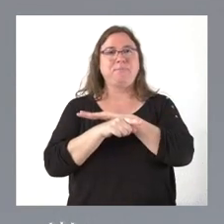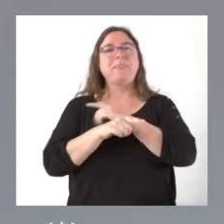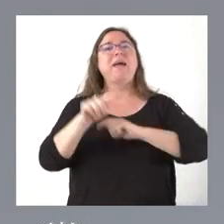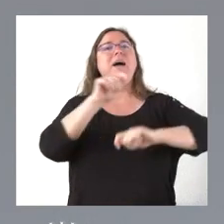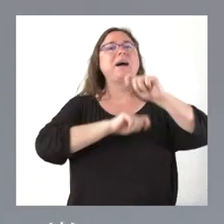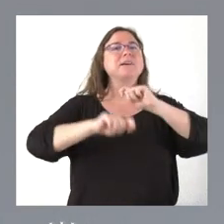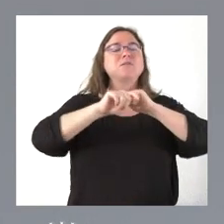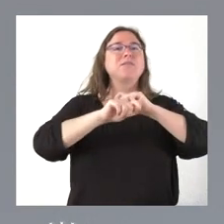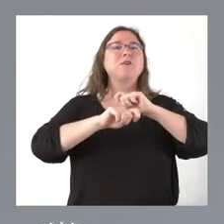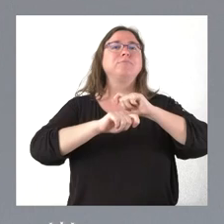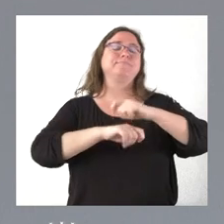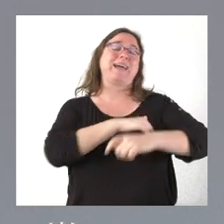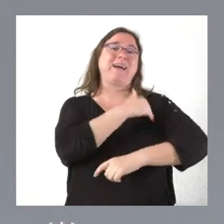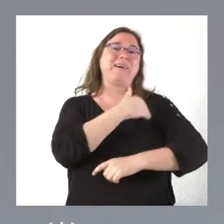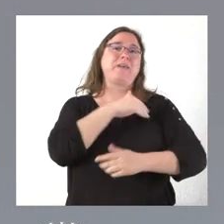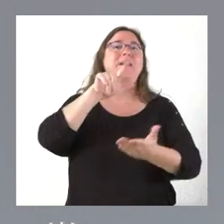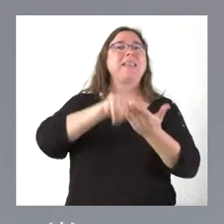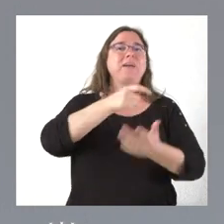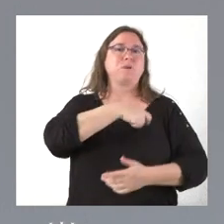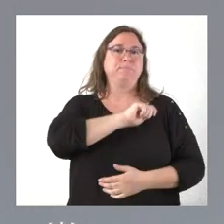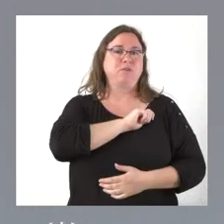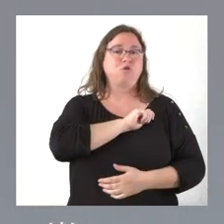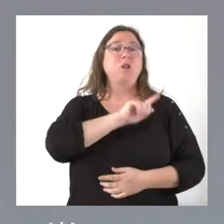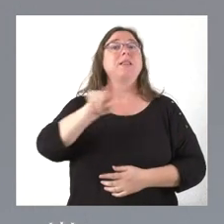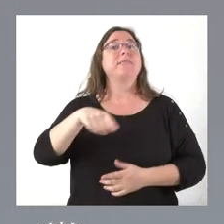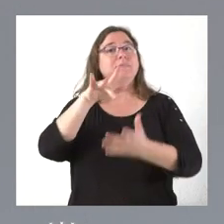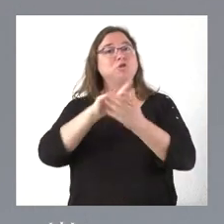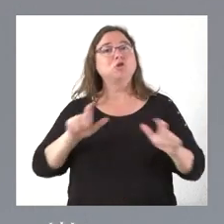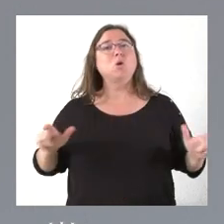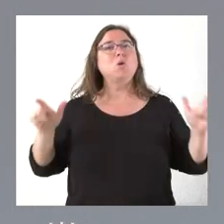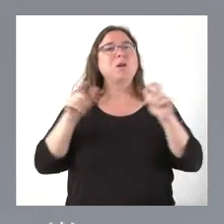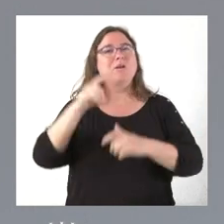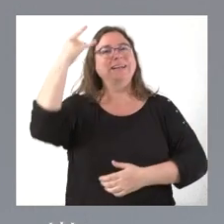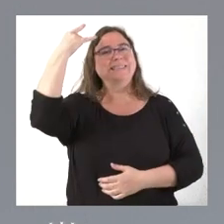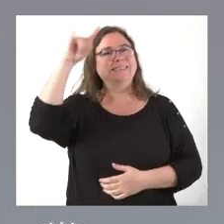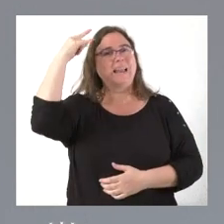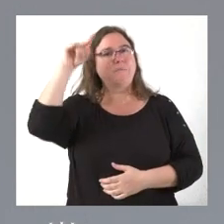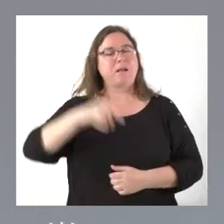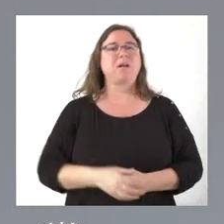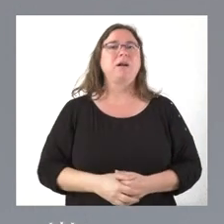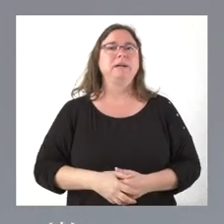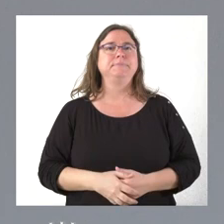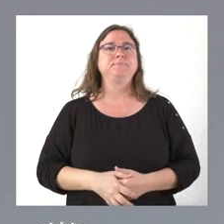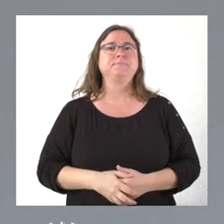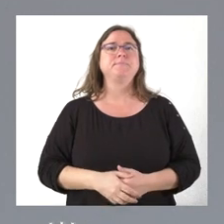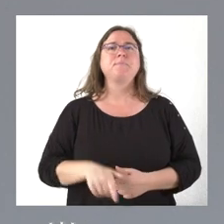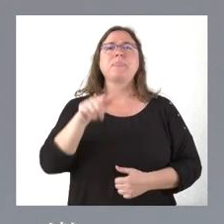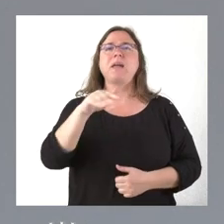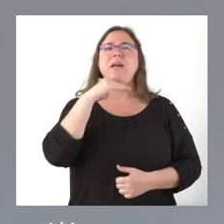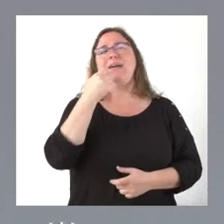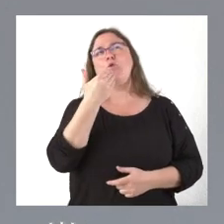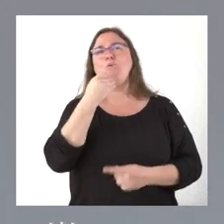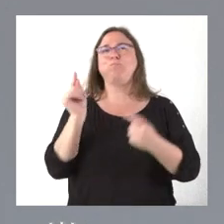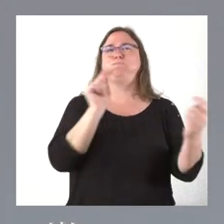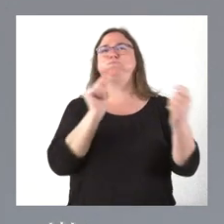de la Lengua Española, que luego también se va a reunir en Salamanca, que ahí hay una especie de disputa